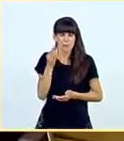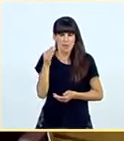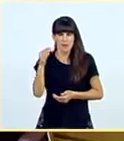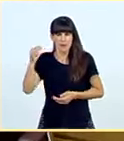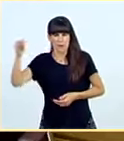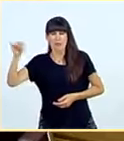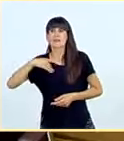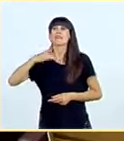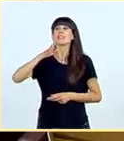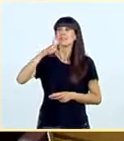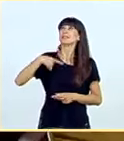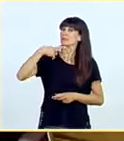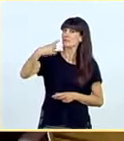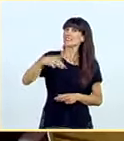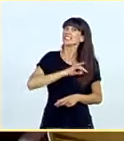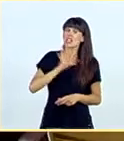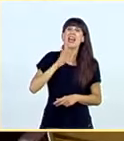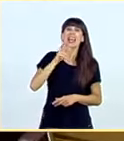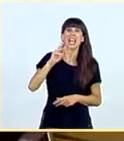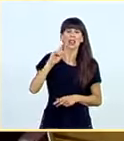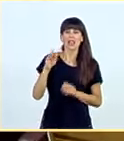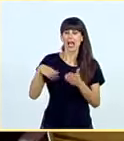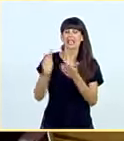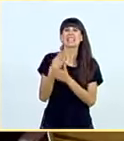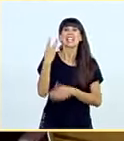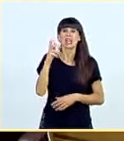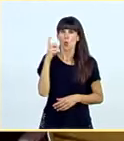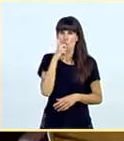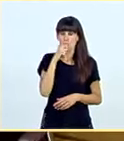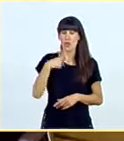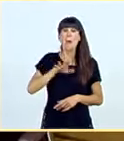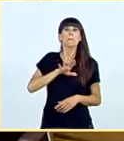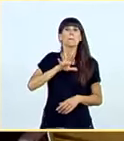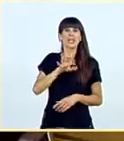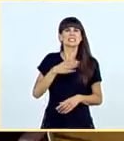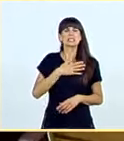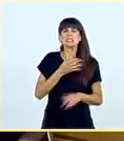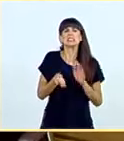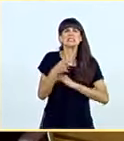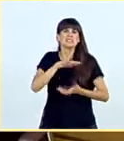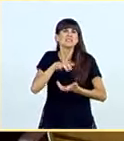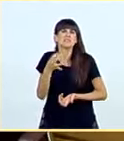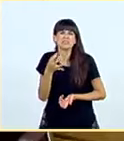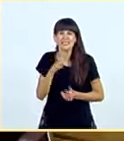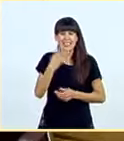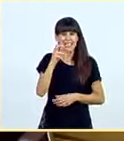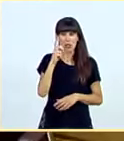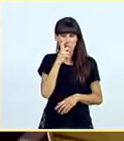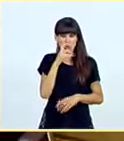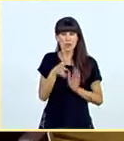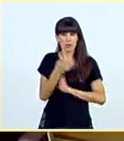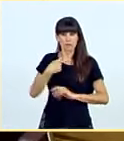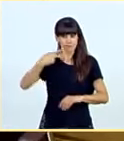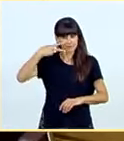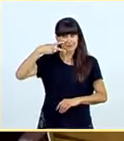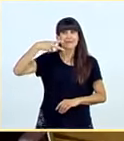Heredia, lo que ha pasado hasta el 30 de junio en nuestro país. El 30 de junio en nuestro país hemos reconocido y